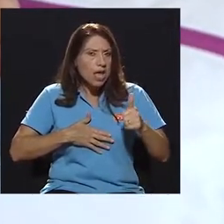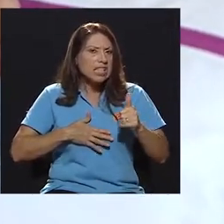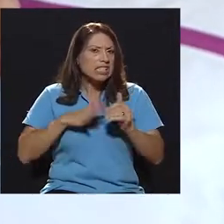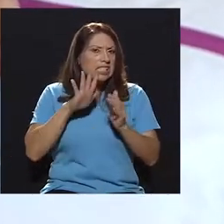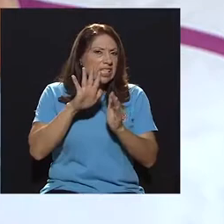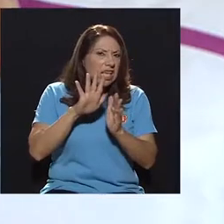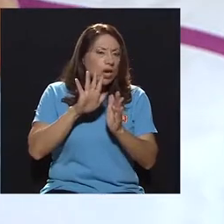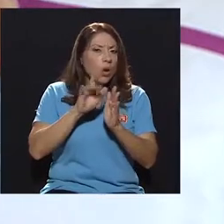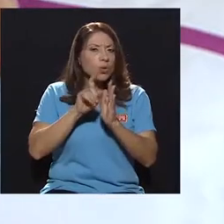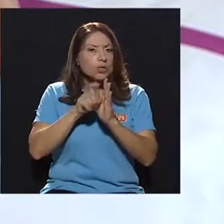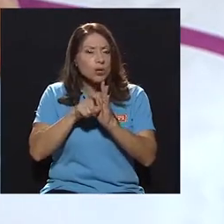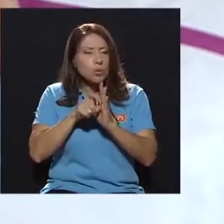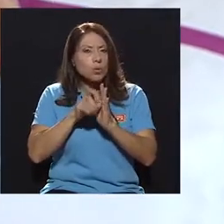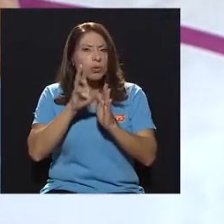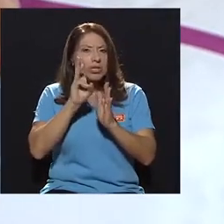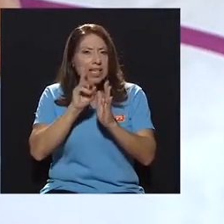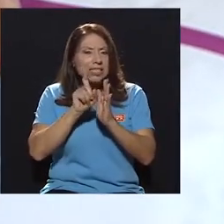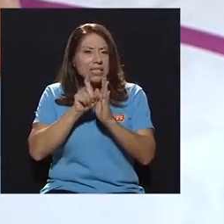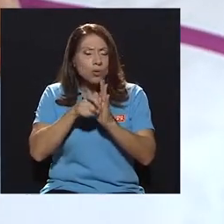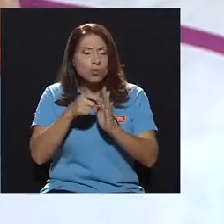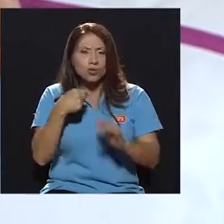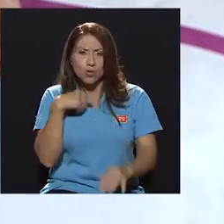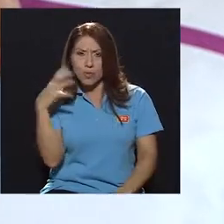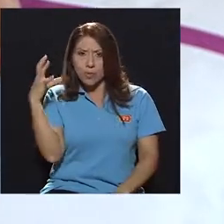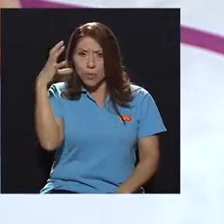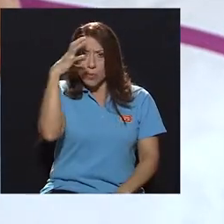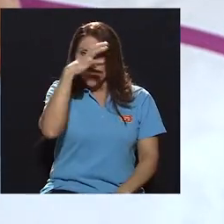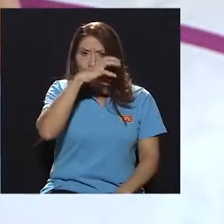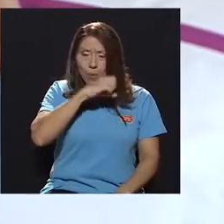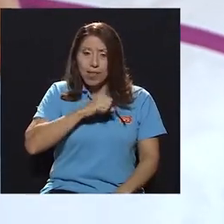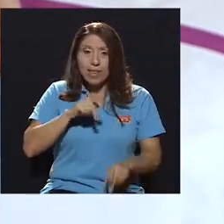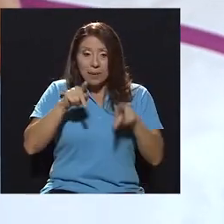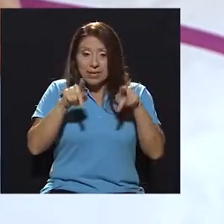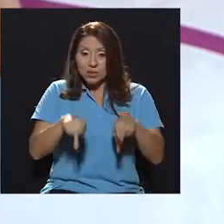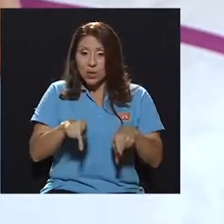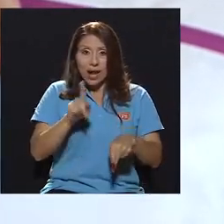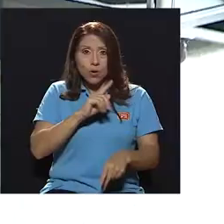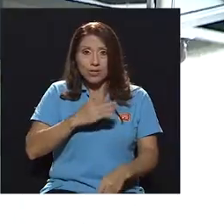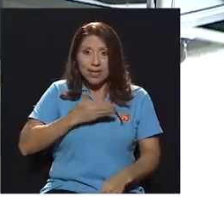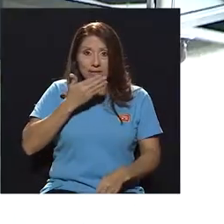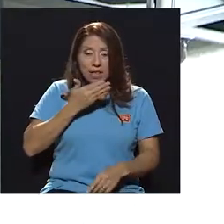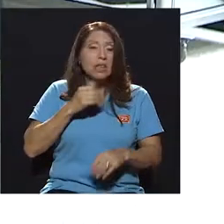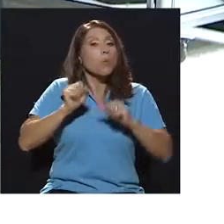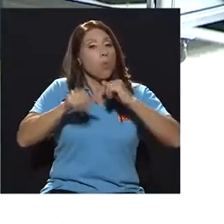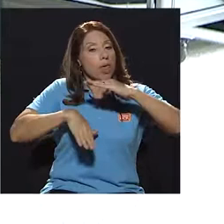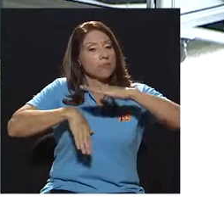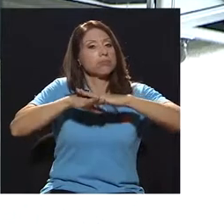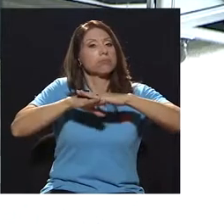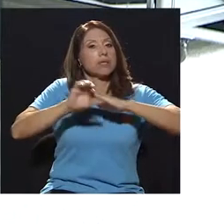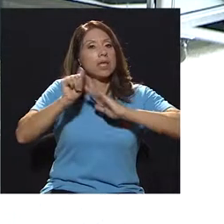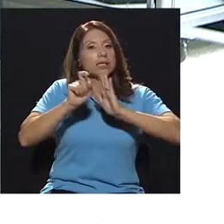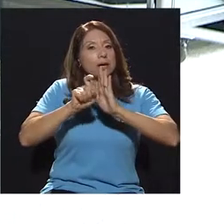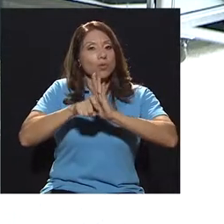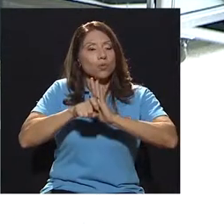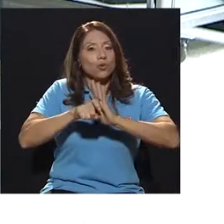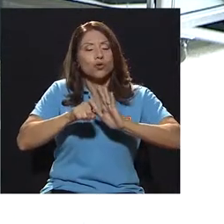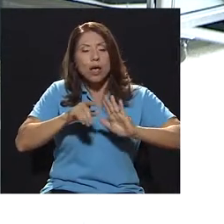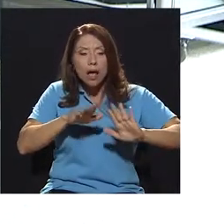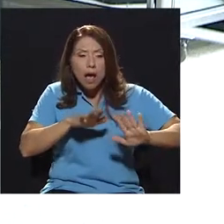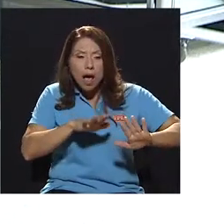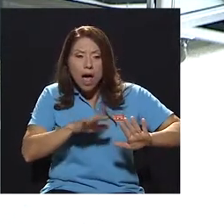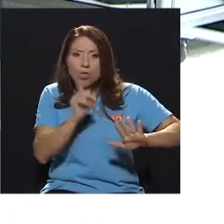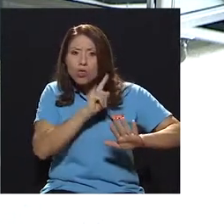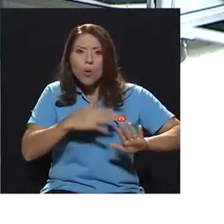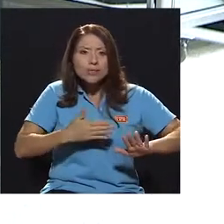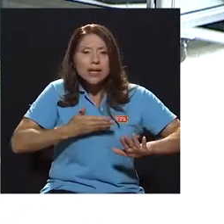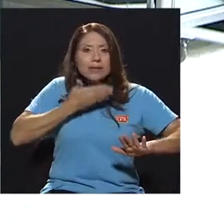de cinco o seis segundos de que la persona no está respirando, de hecho pueden ser hasta diez segundos, no más de diez segundos, lo que debo hacer